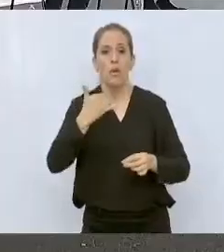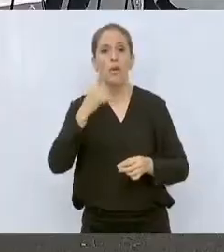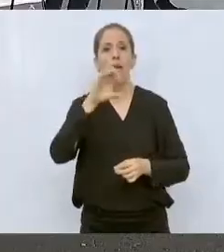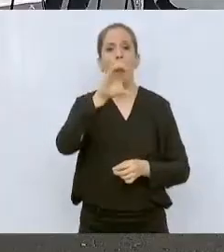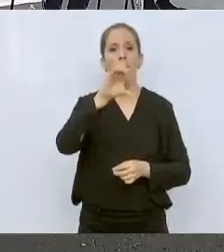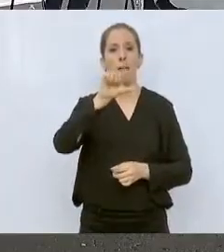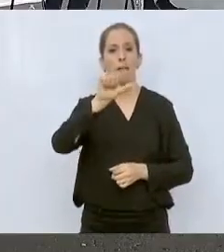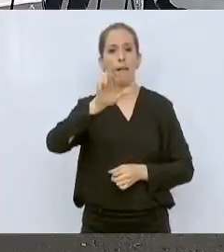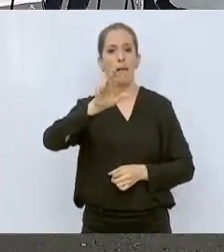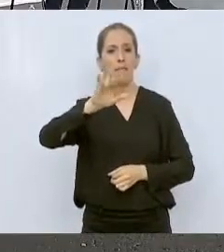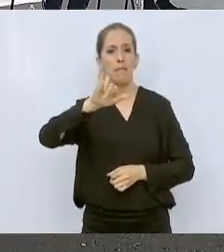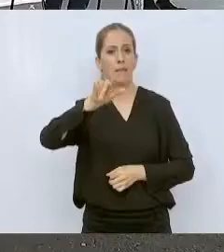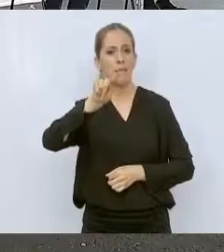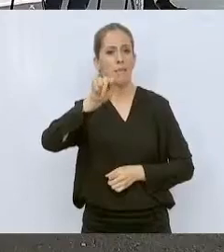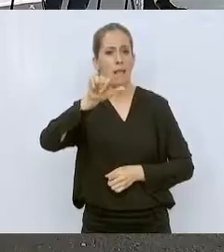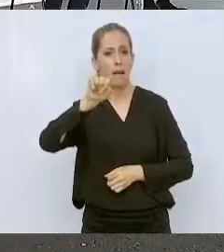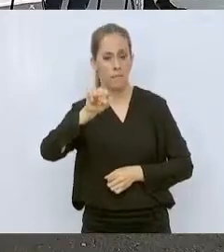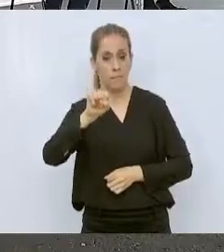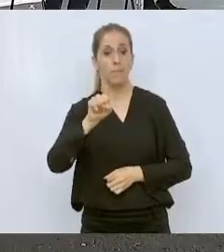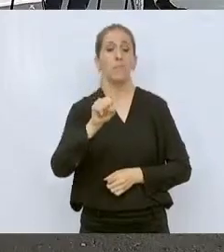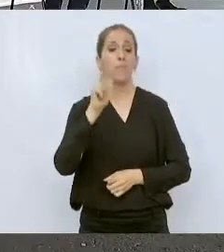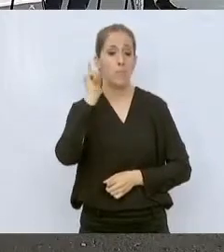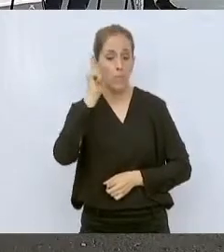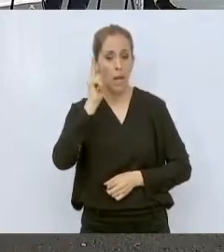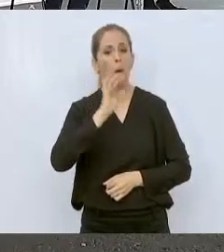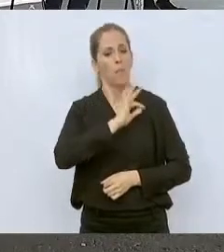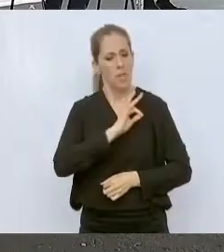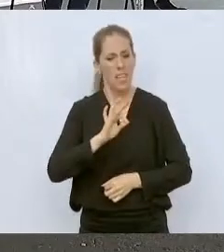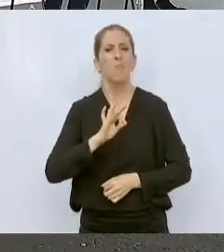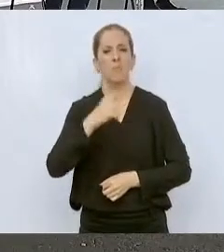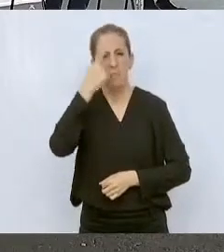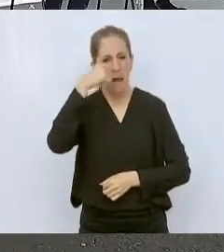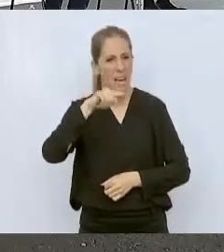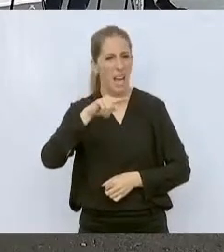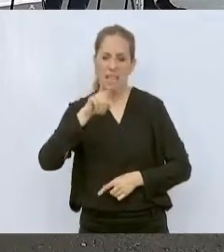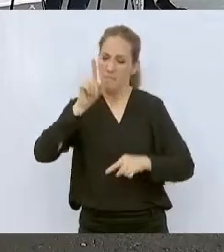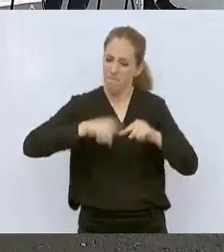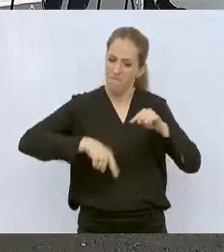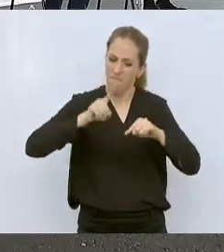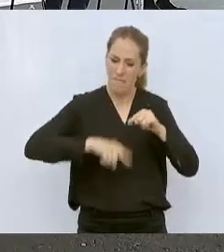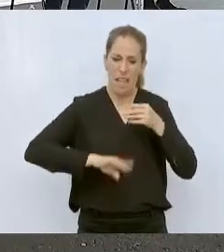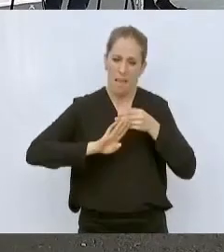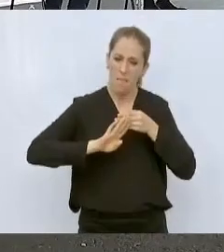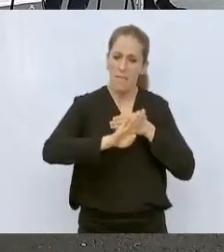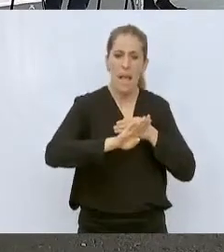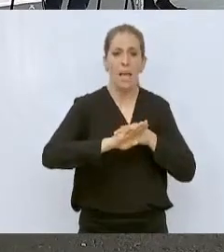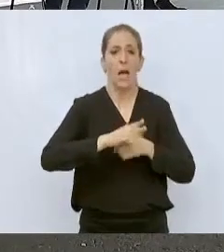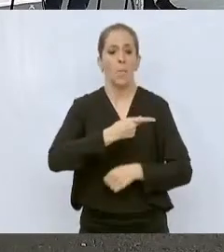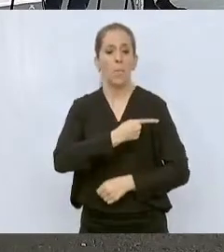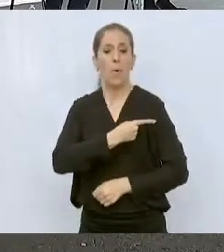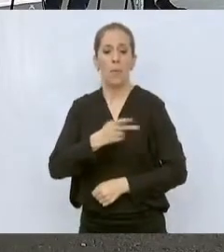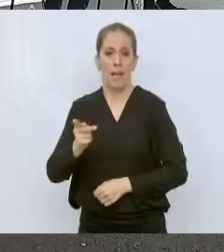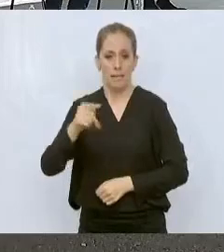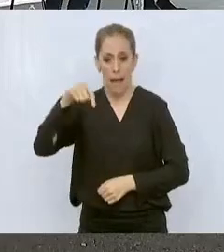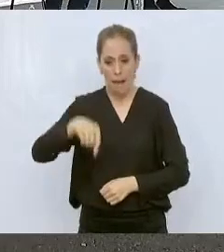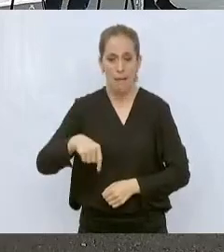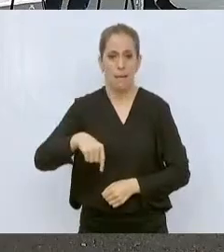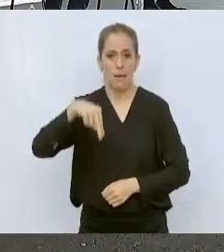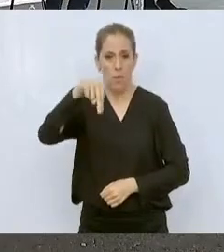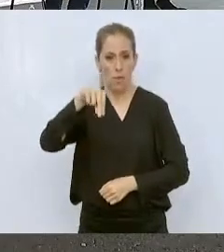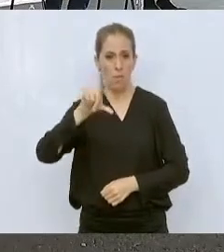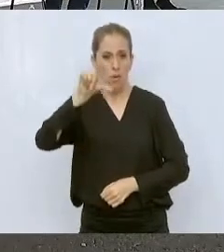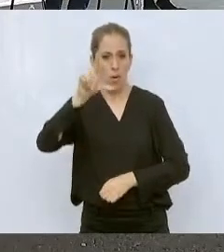terminar con la pobreza en Nuevo León. Eso espero terminar yo o el gobierno que terminamos este año entregando